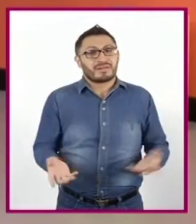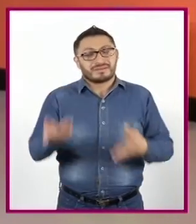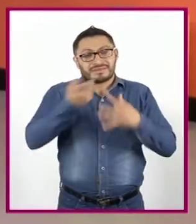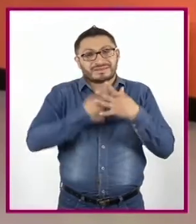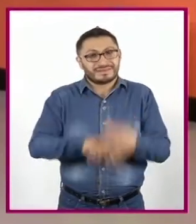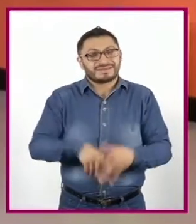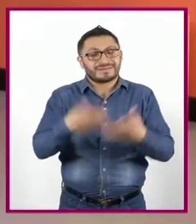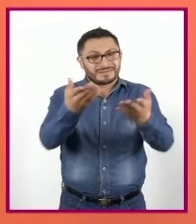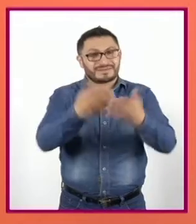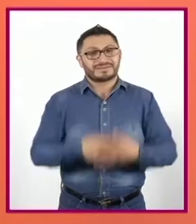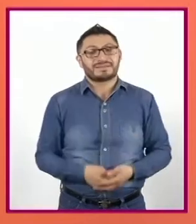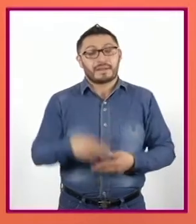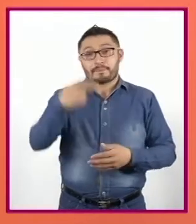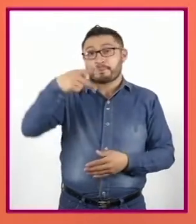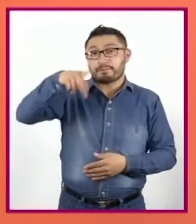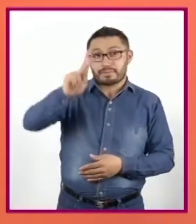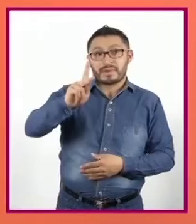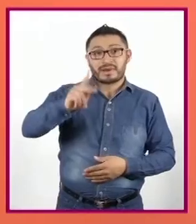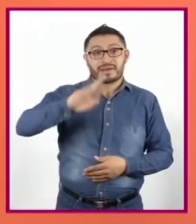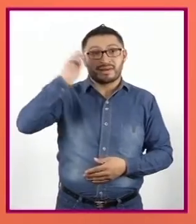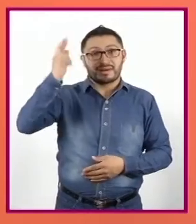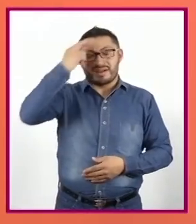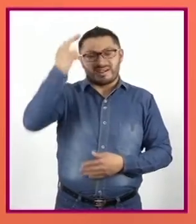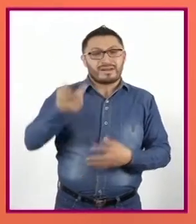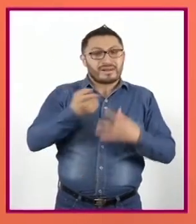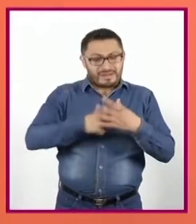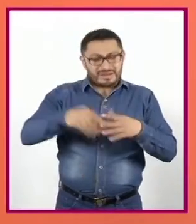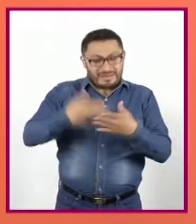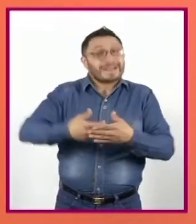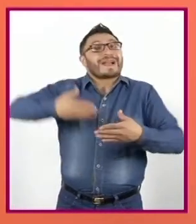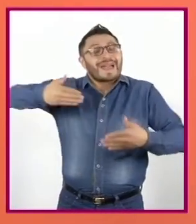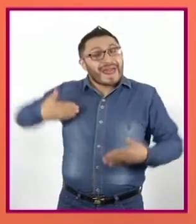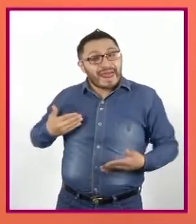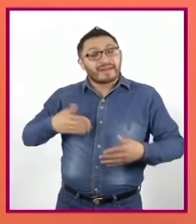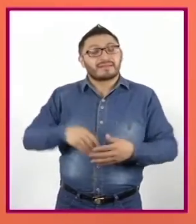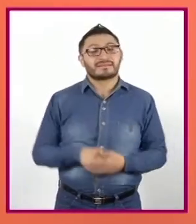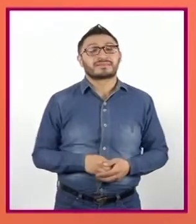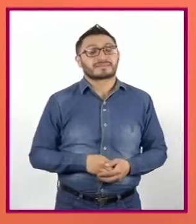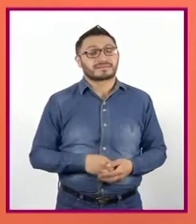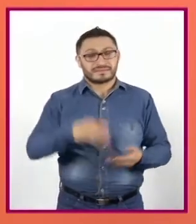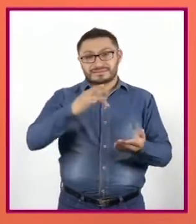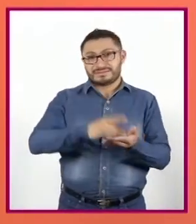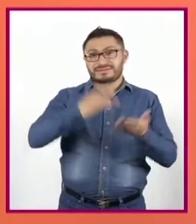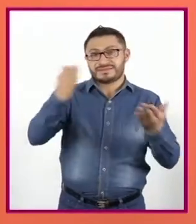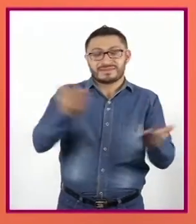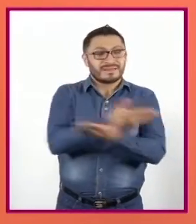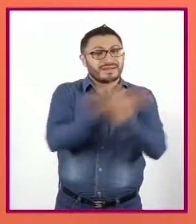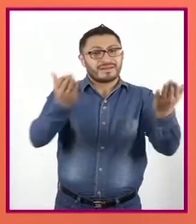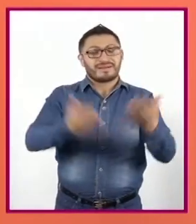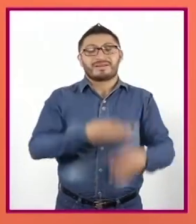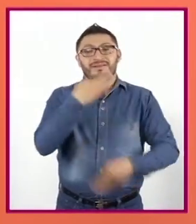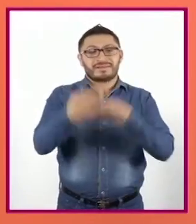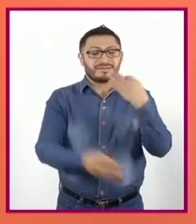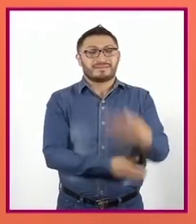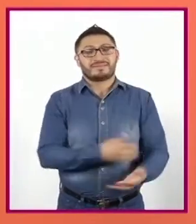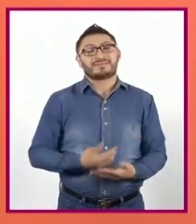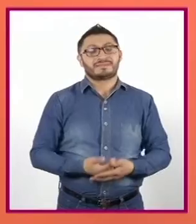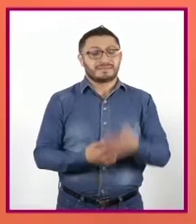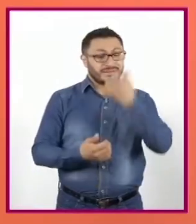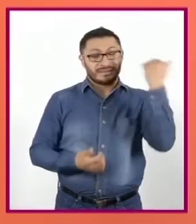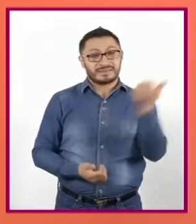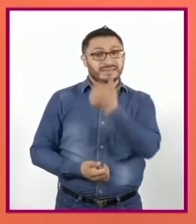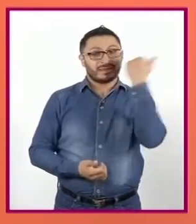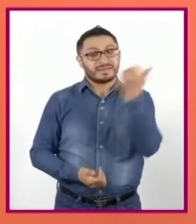comenzar Pero antes De iniciar Con esta propuesta final Agradecemos A todas Y todos Los